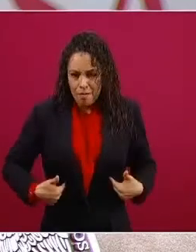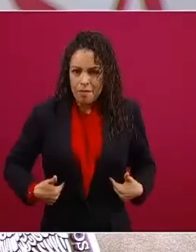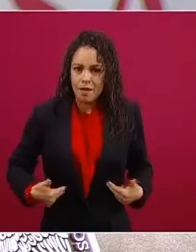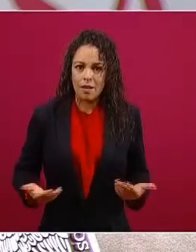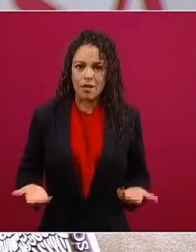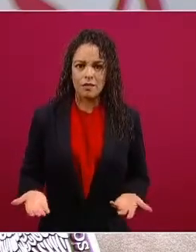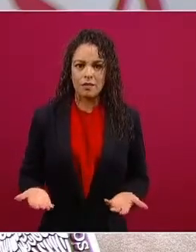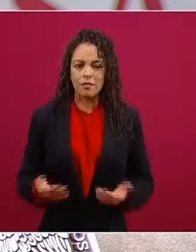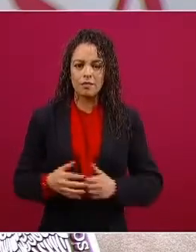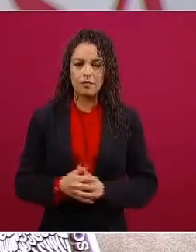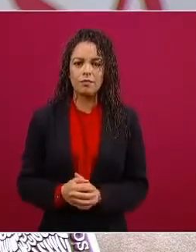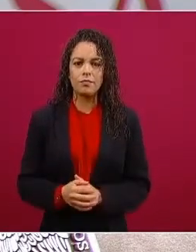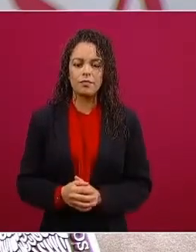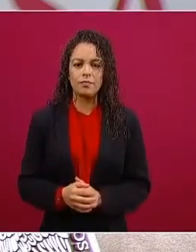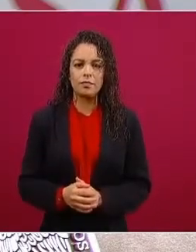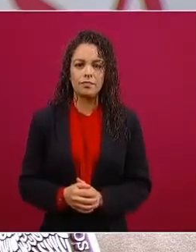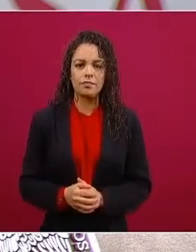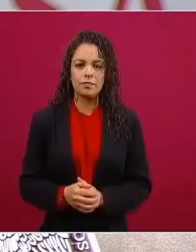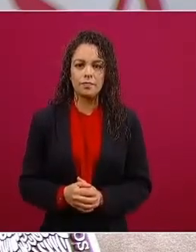el derecho